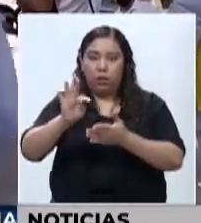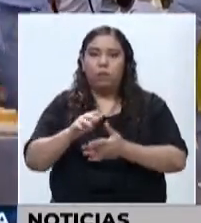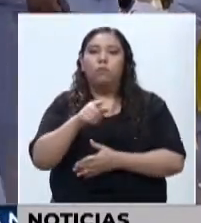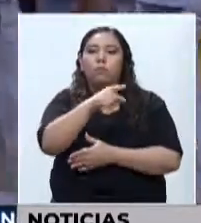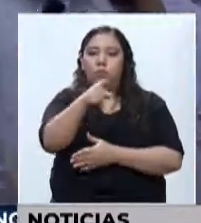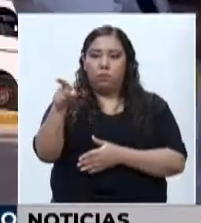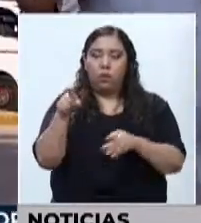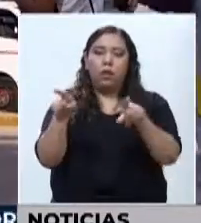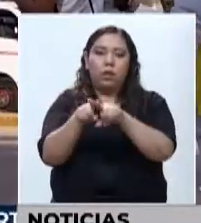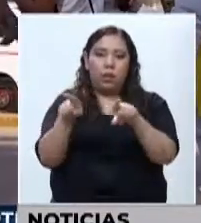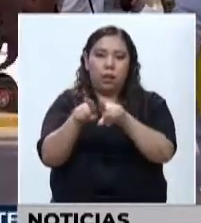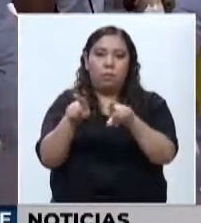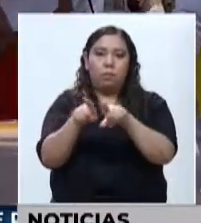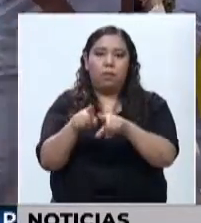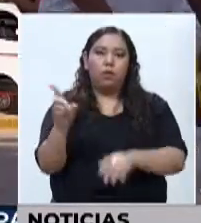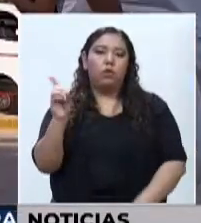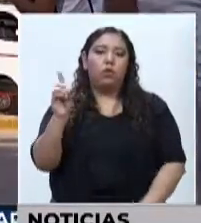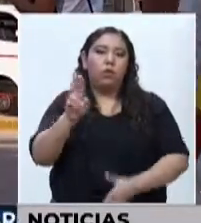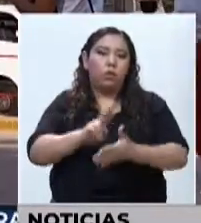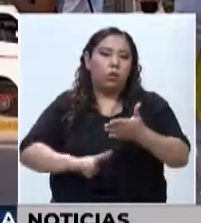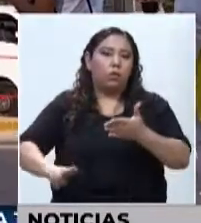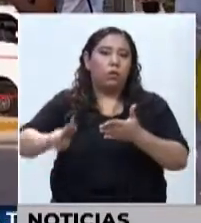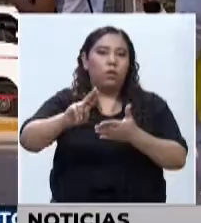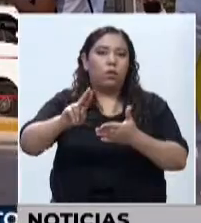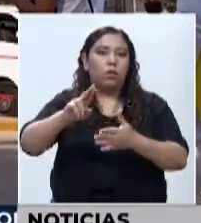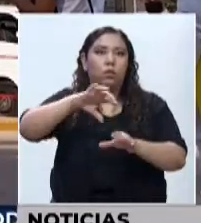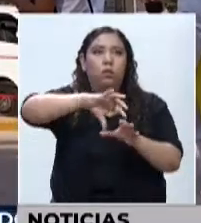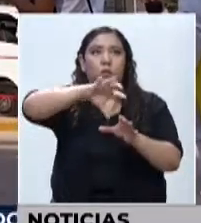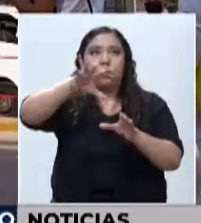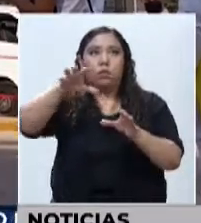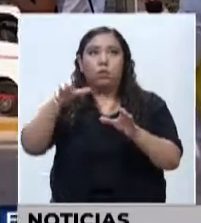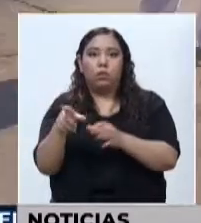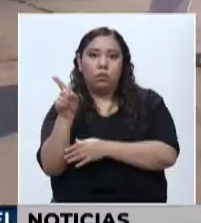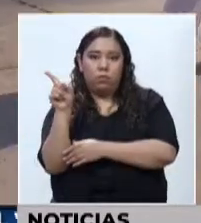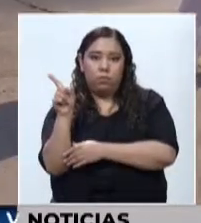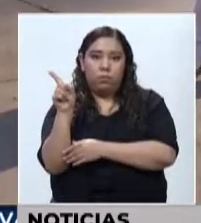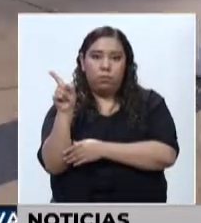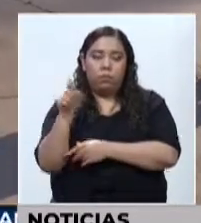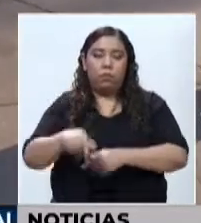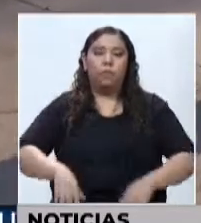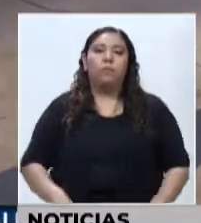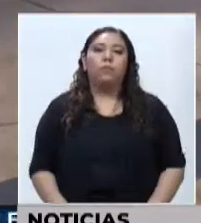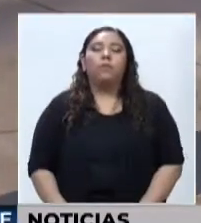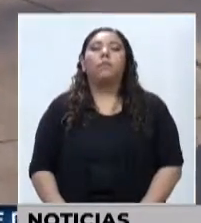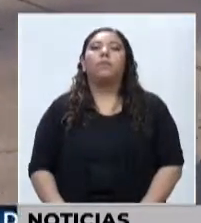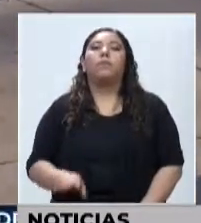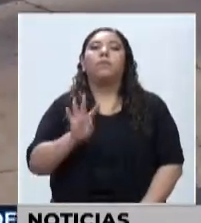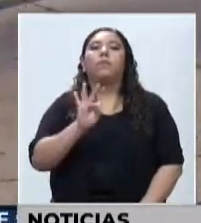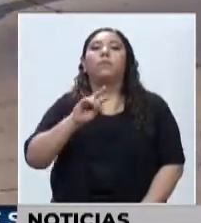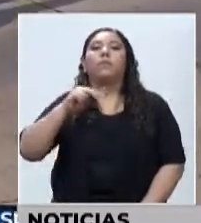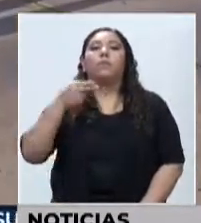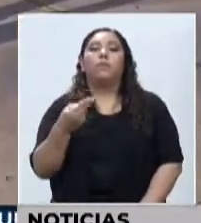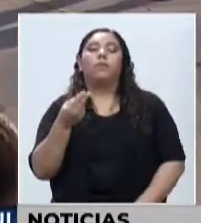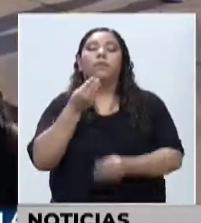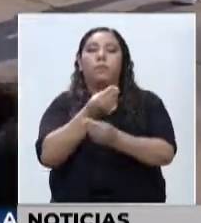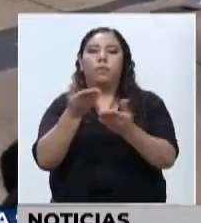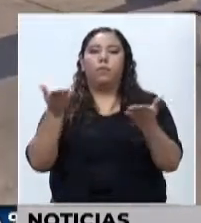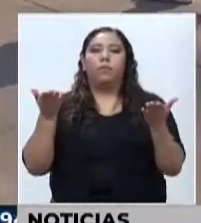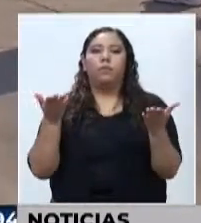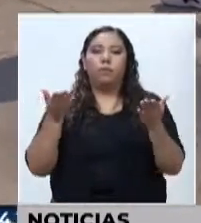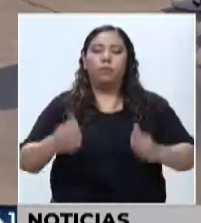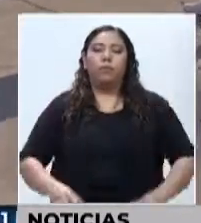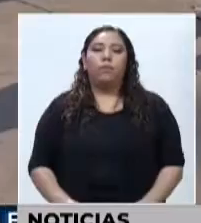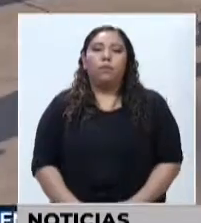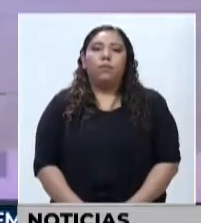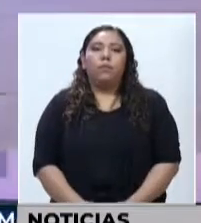inmunizados en el Polideportivo de la Universidad Nacional Autónoma de Honduras. Para Televisión Nacional de Honduras les informó Josep